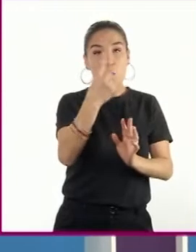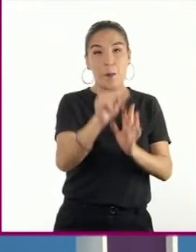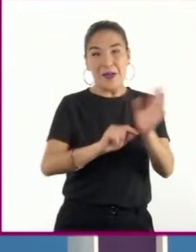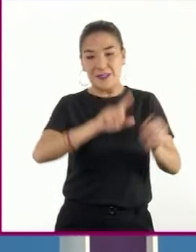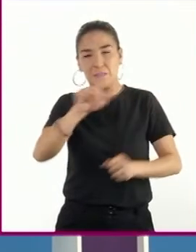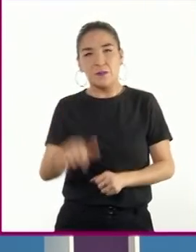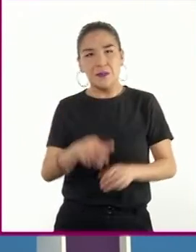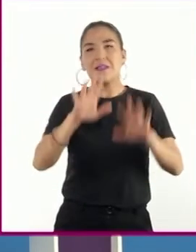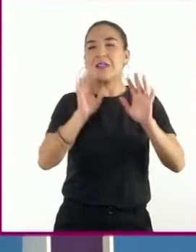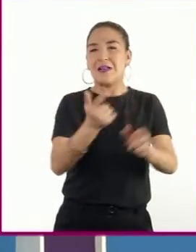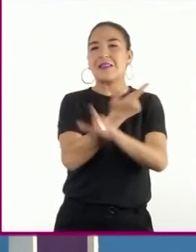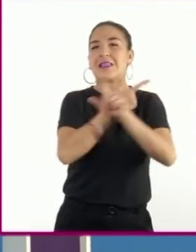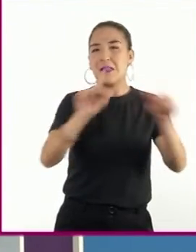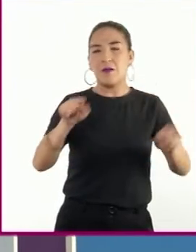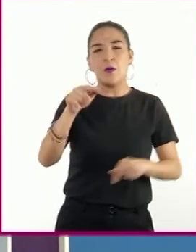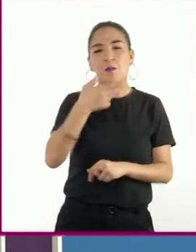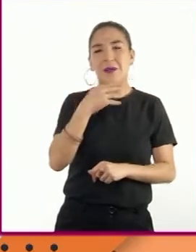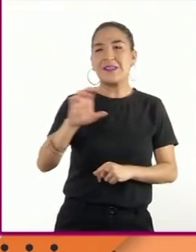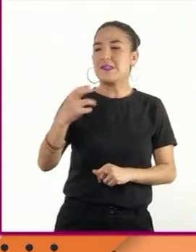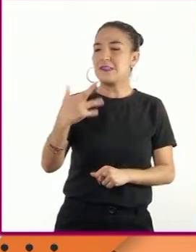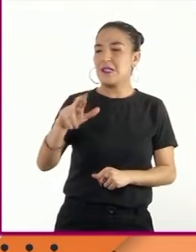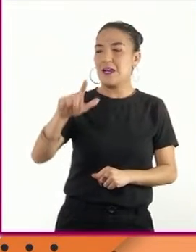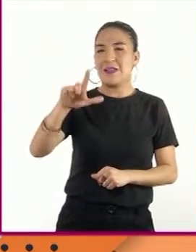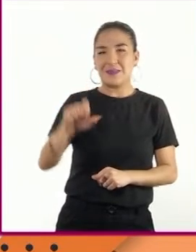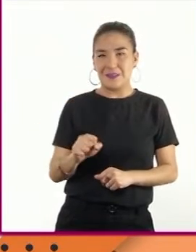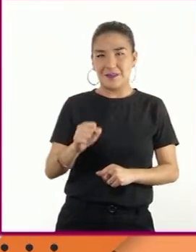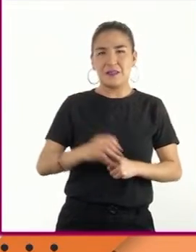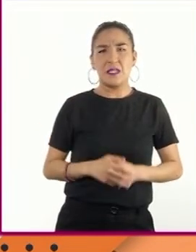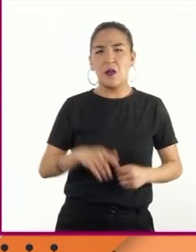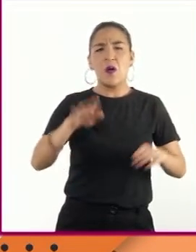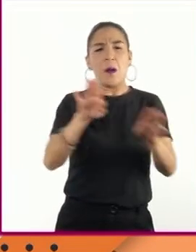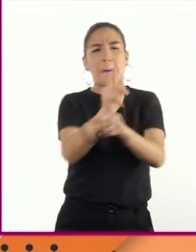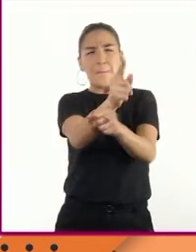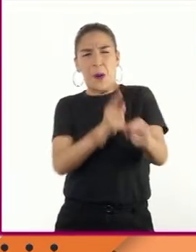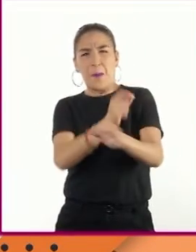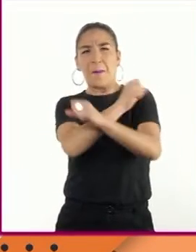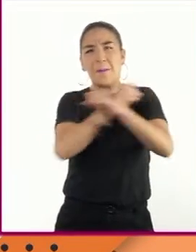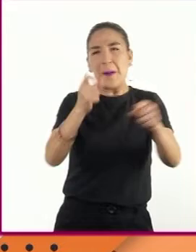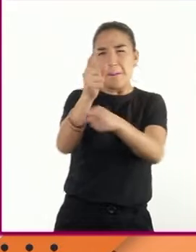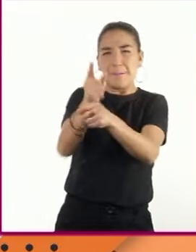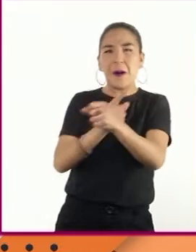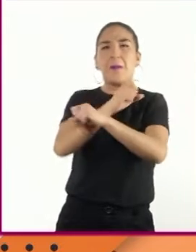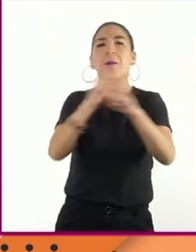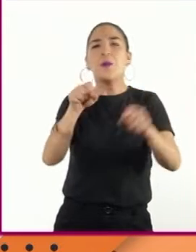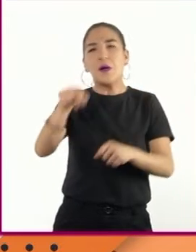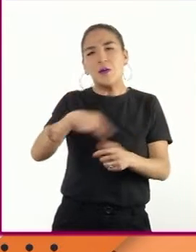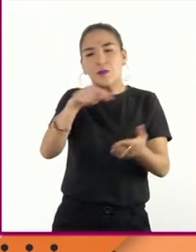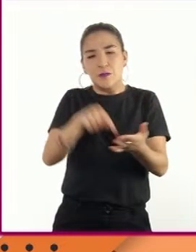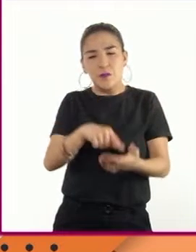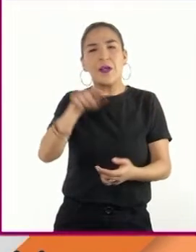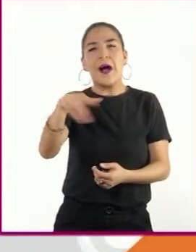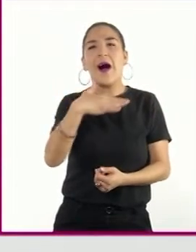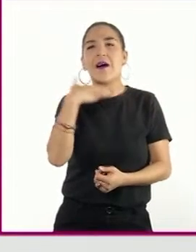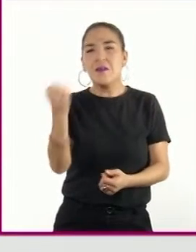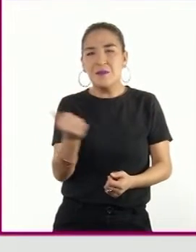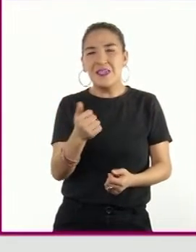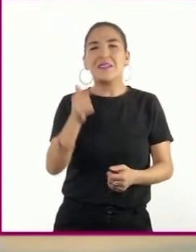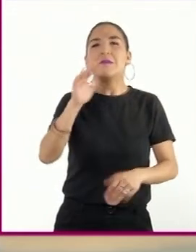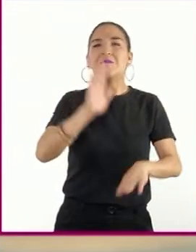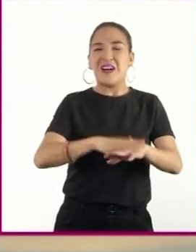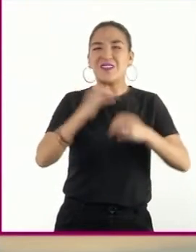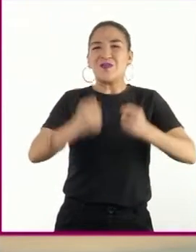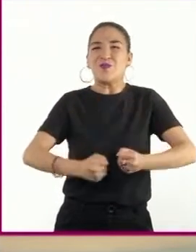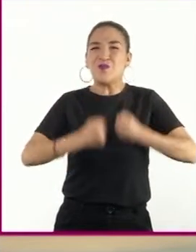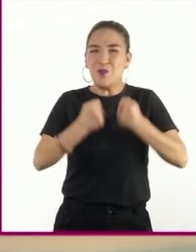armadas dirigidas por Charles de Gaulle. Los bombardeos sobre las ciudades alemanas se hicieron más